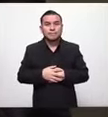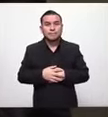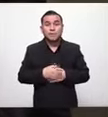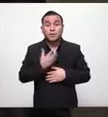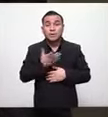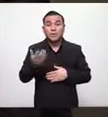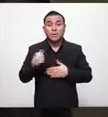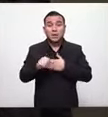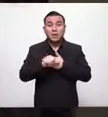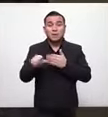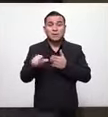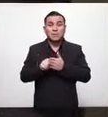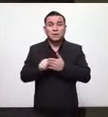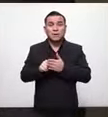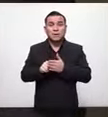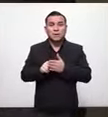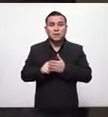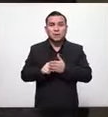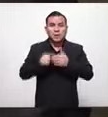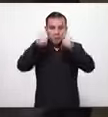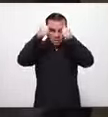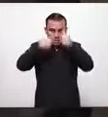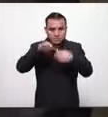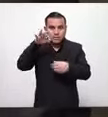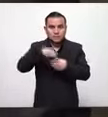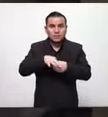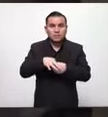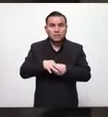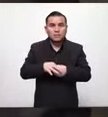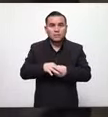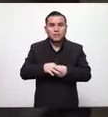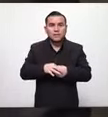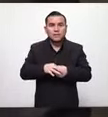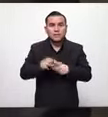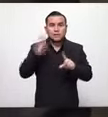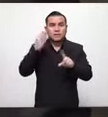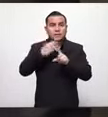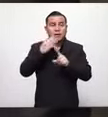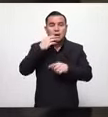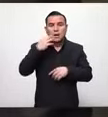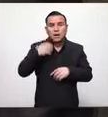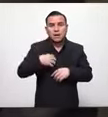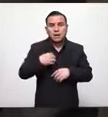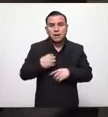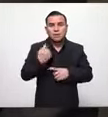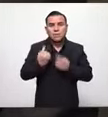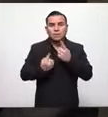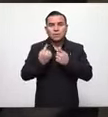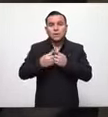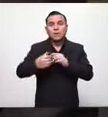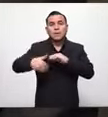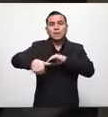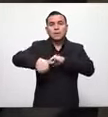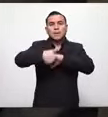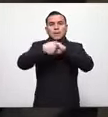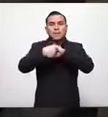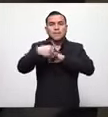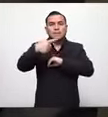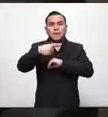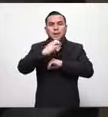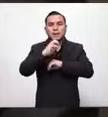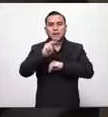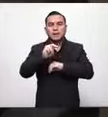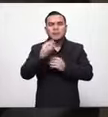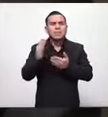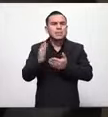a pesar de las vicisitudes aprobó y en especial y lo digo con legítimo orgullo el partido de concertación nacional no